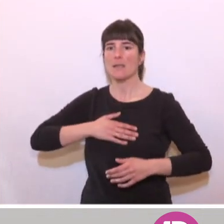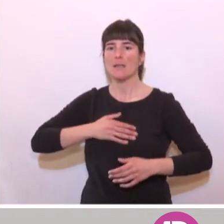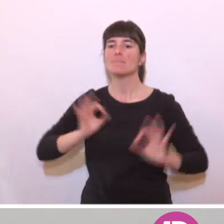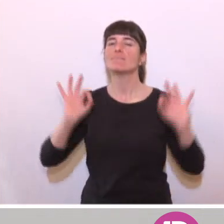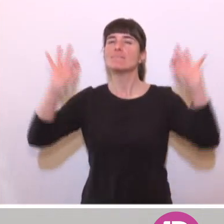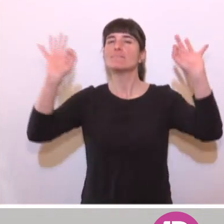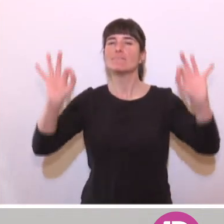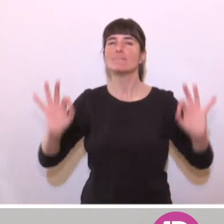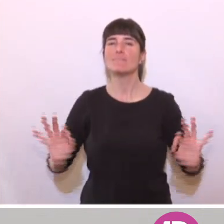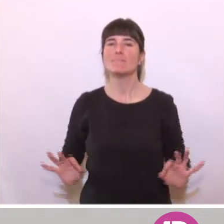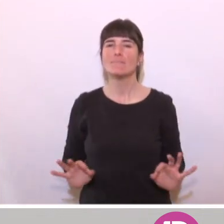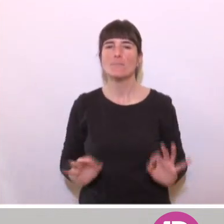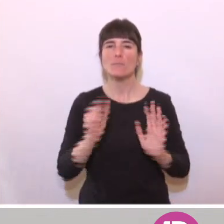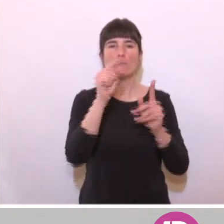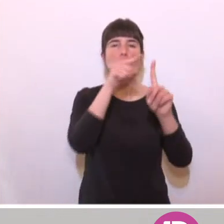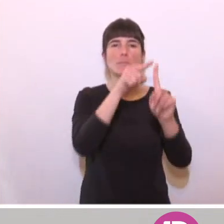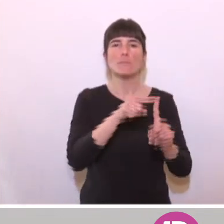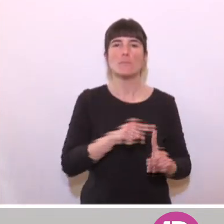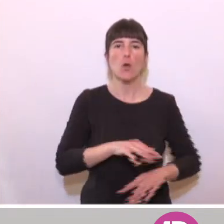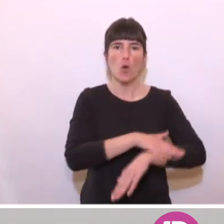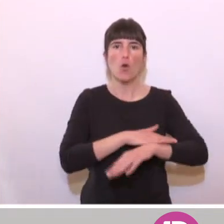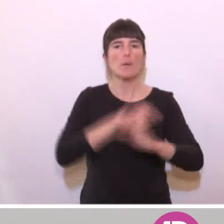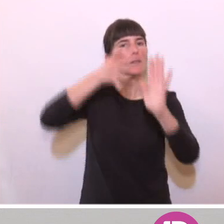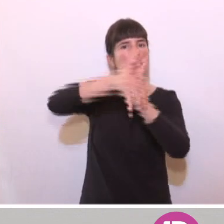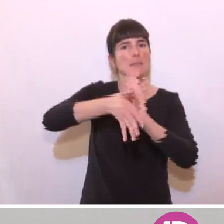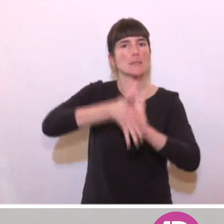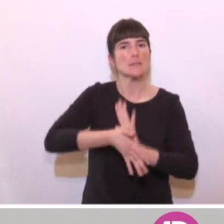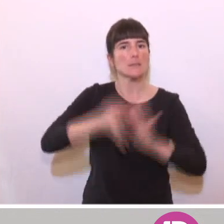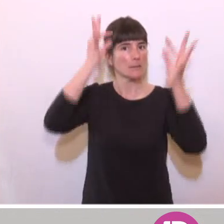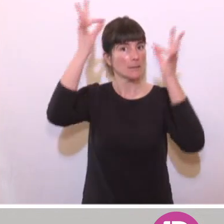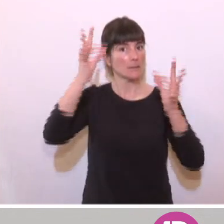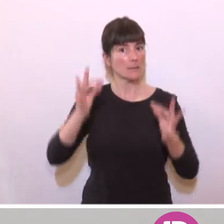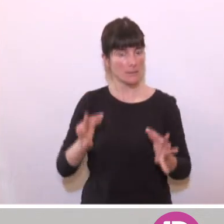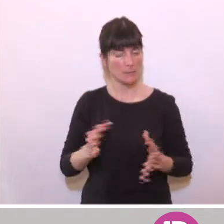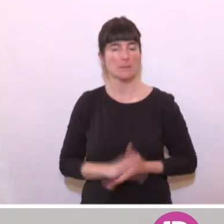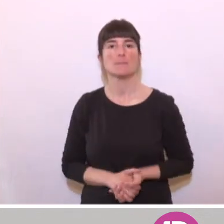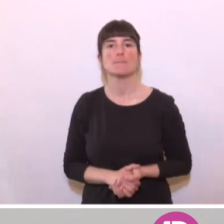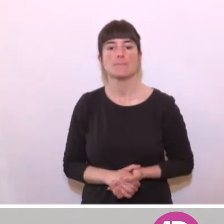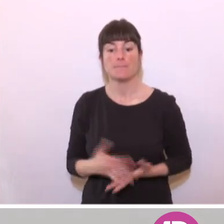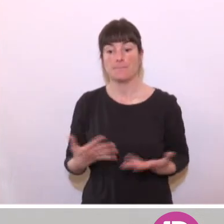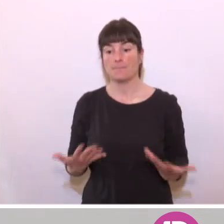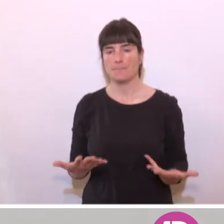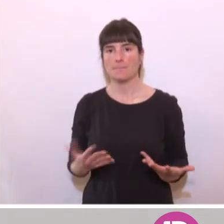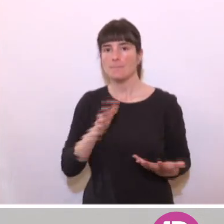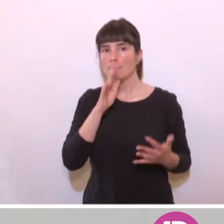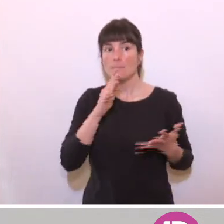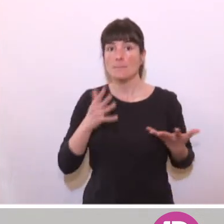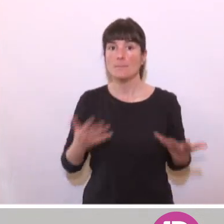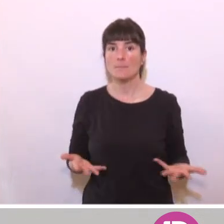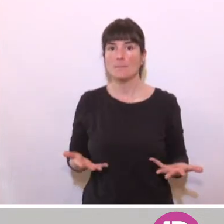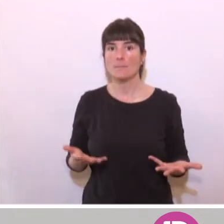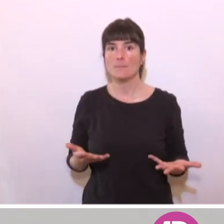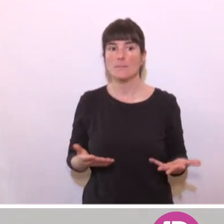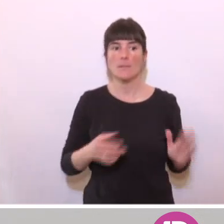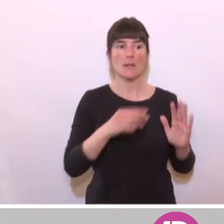Gobierno, que son mesures importantes que se posarán en marcha precisamente en esta circunstancia y ahora estamos escuchando